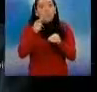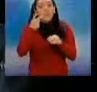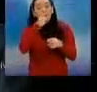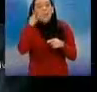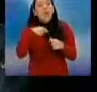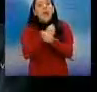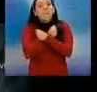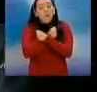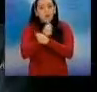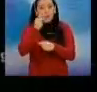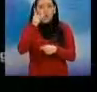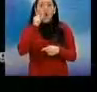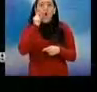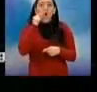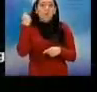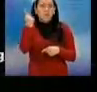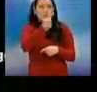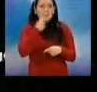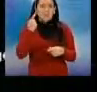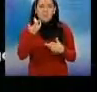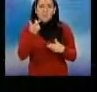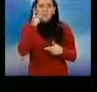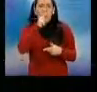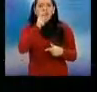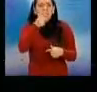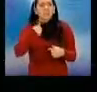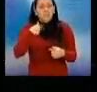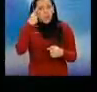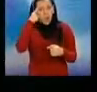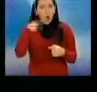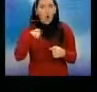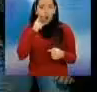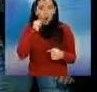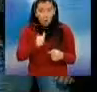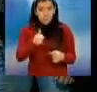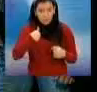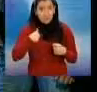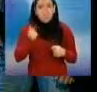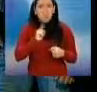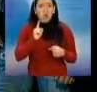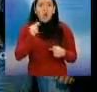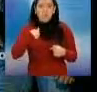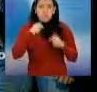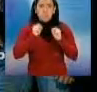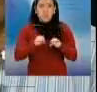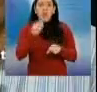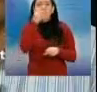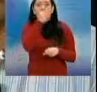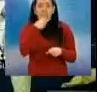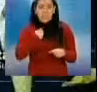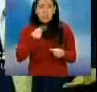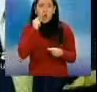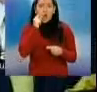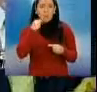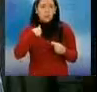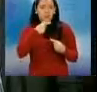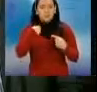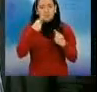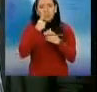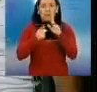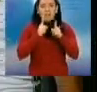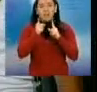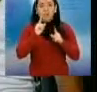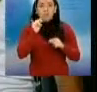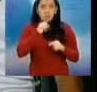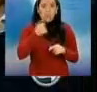Por la campaña se lanzó un video donde diversos personajes masculinos guatemaltecos como músicos, deportistas, periodistas,